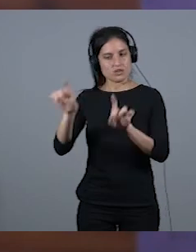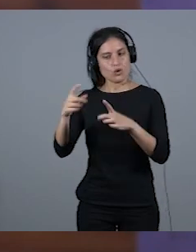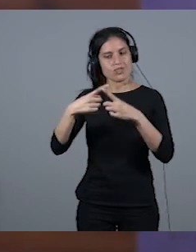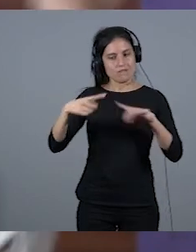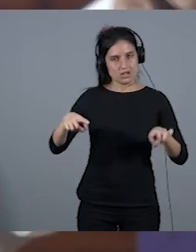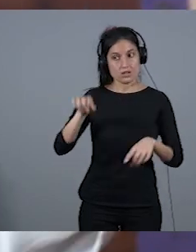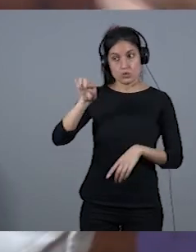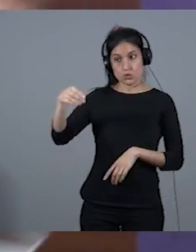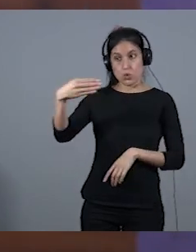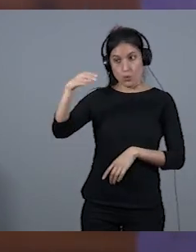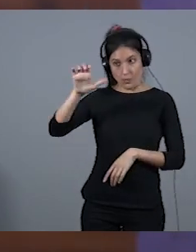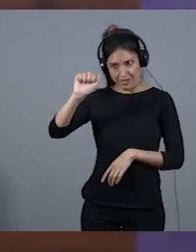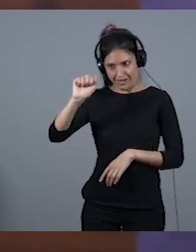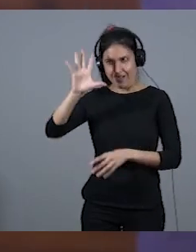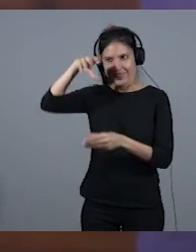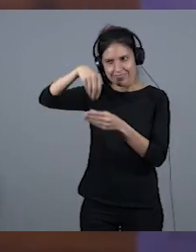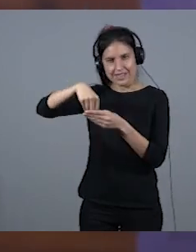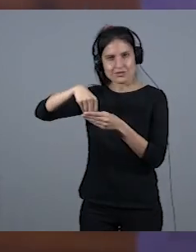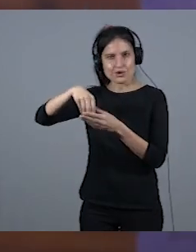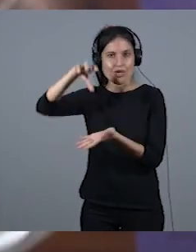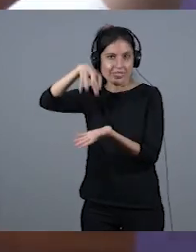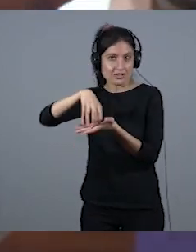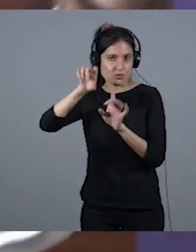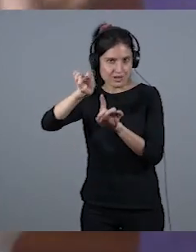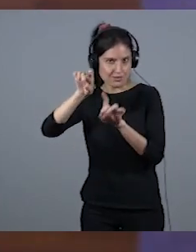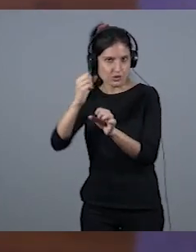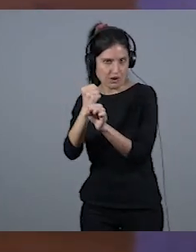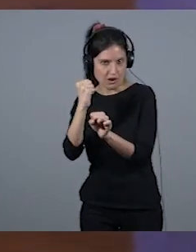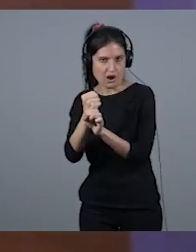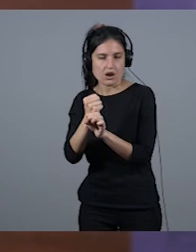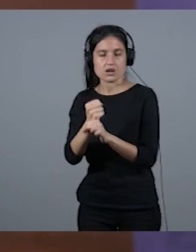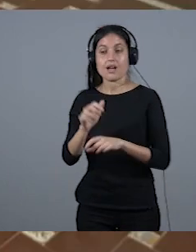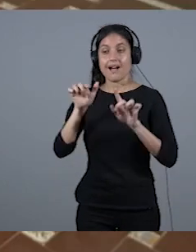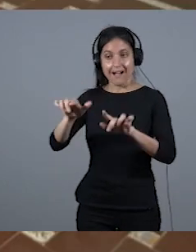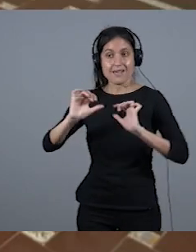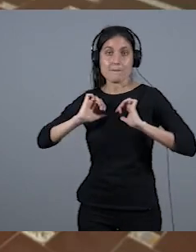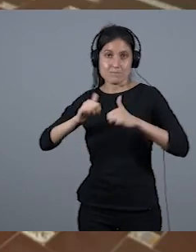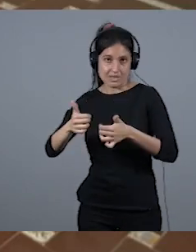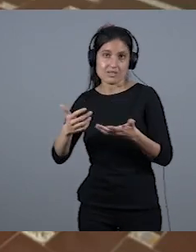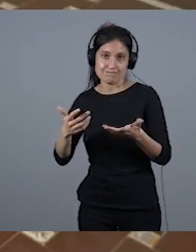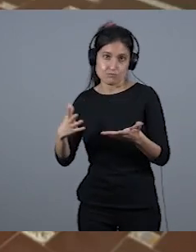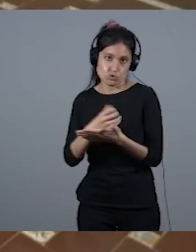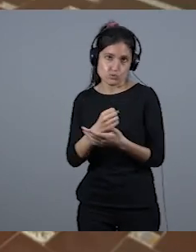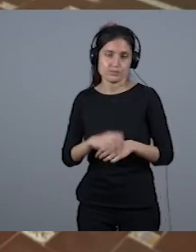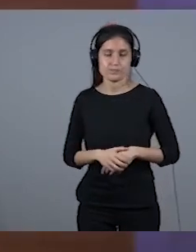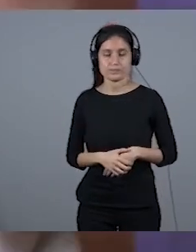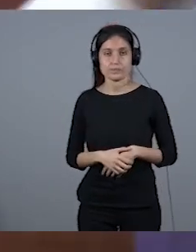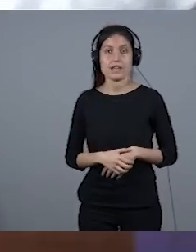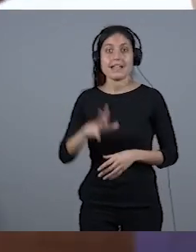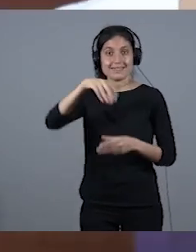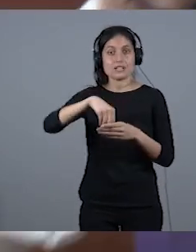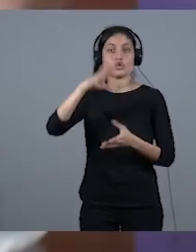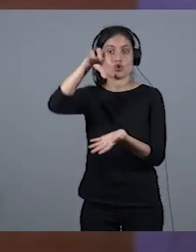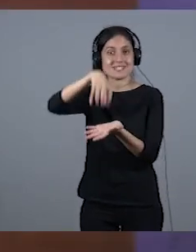además están en centros educativos que es donde el origen... Estamos hablando antes, ¿no? Los centros educativos evidentemente educan